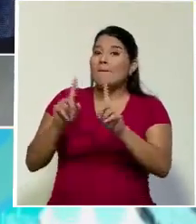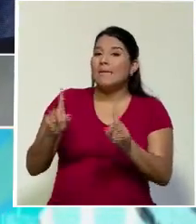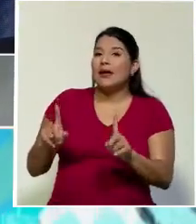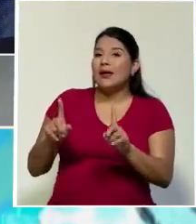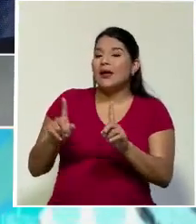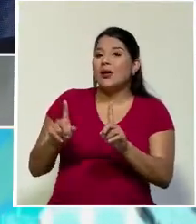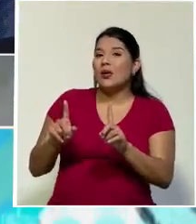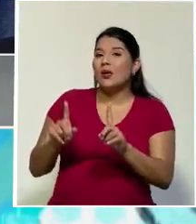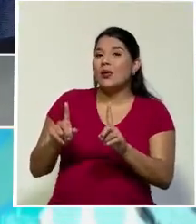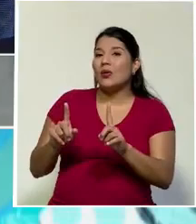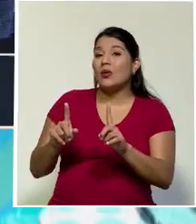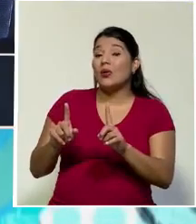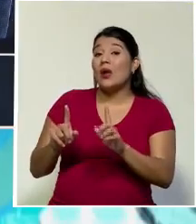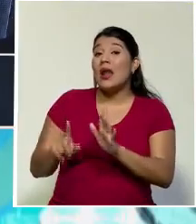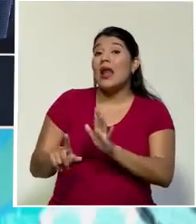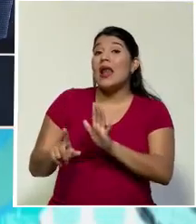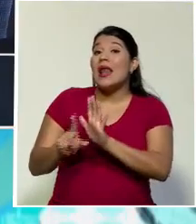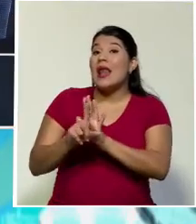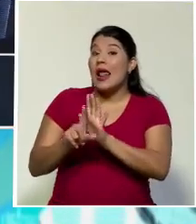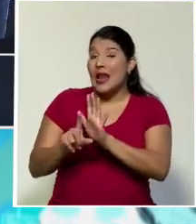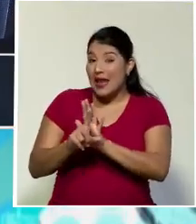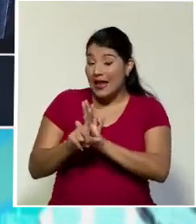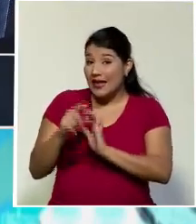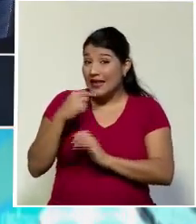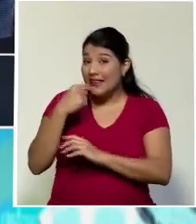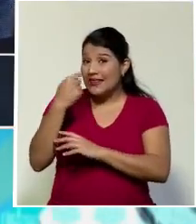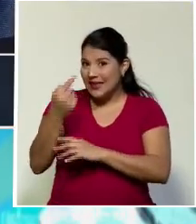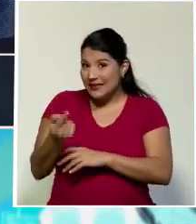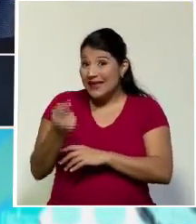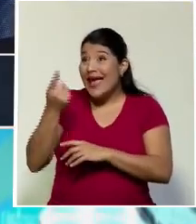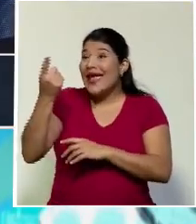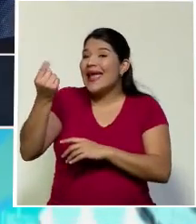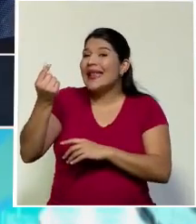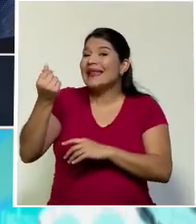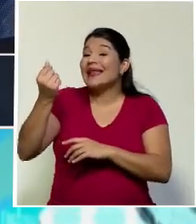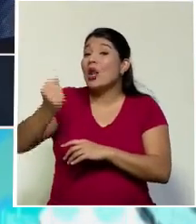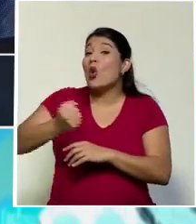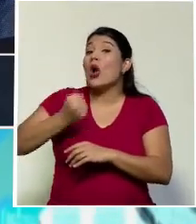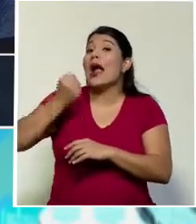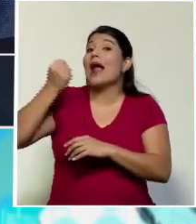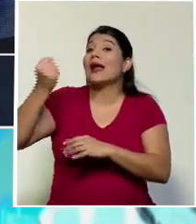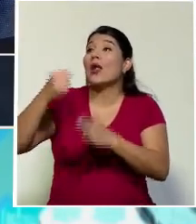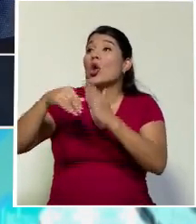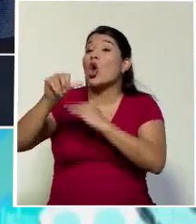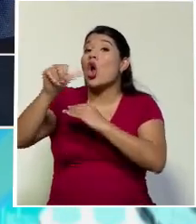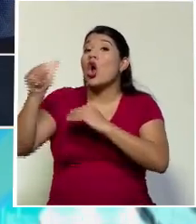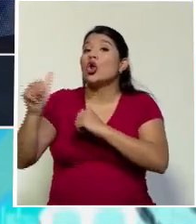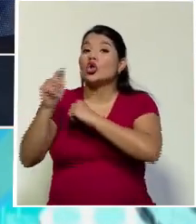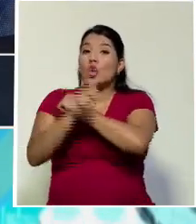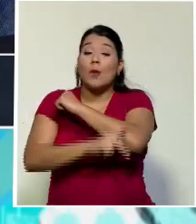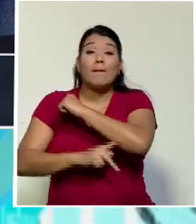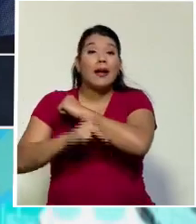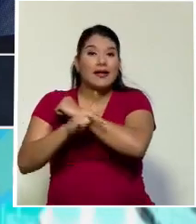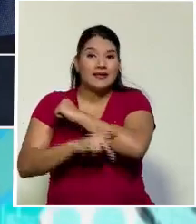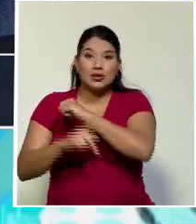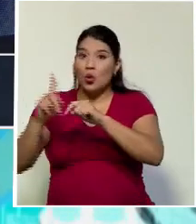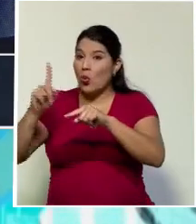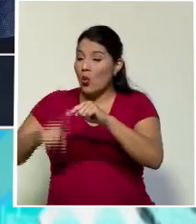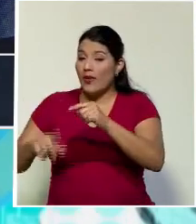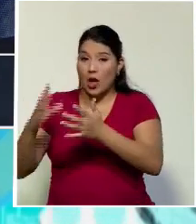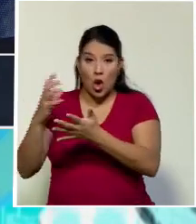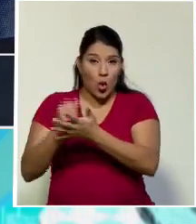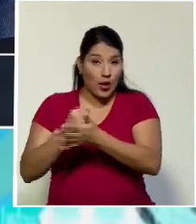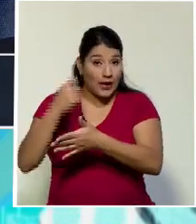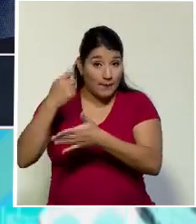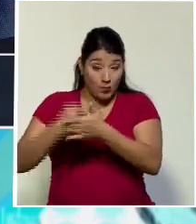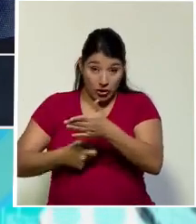que los ingresos generados desde el exterior sean grabados. Desde ese punto de vista, la inequidad